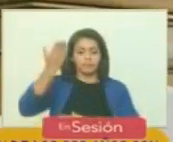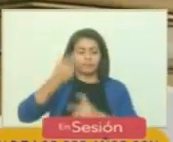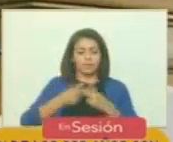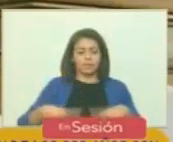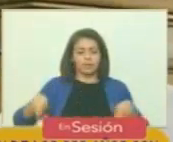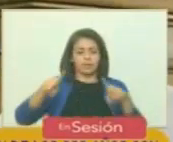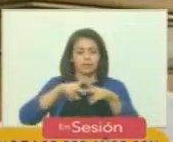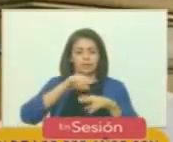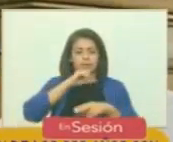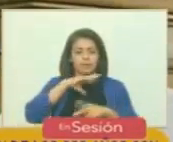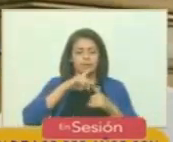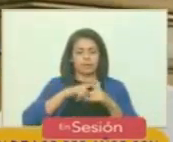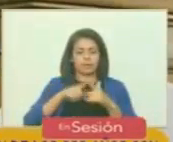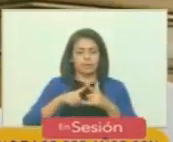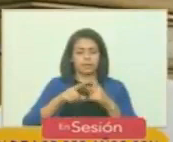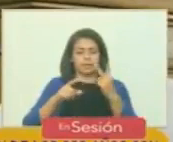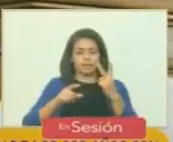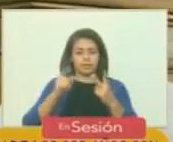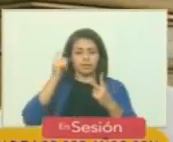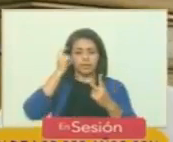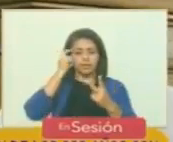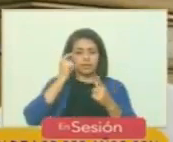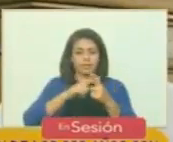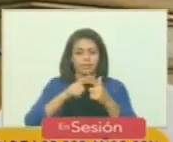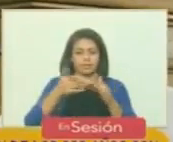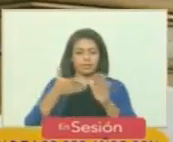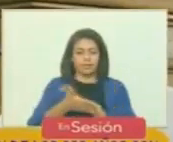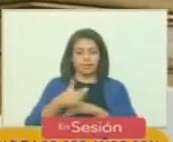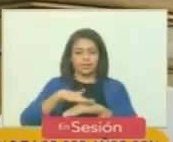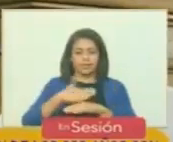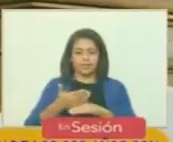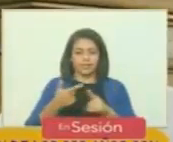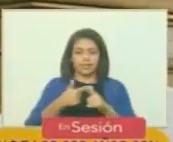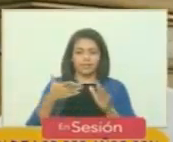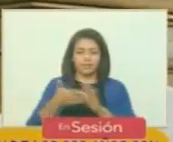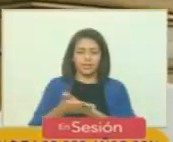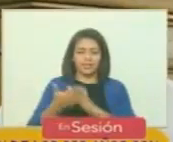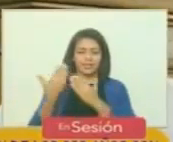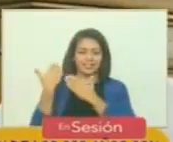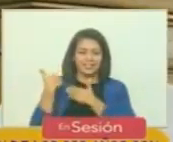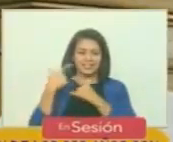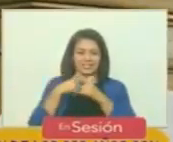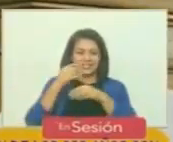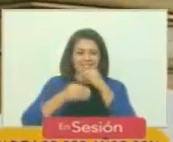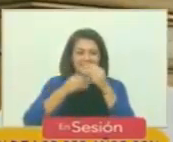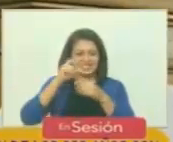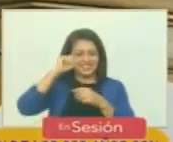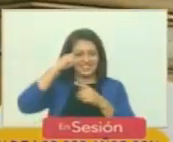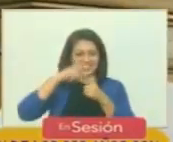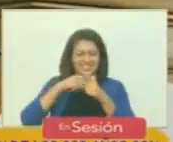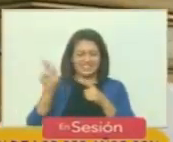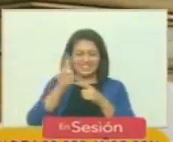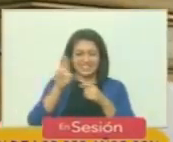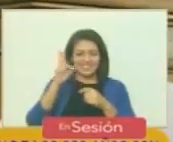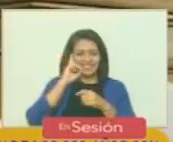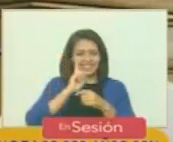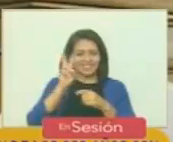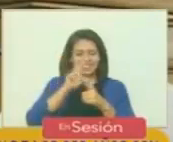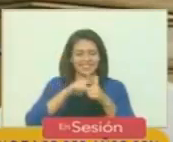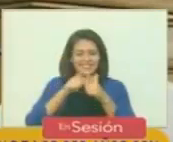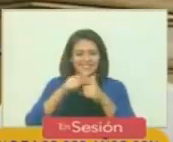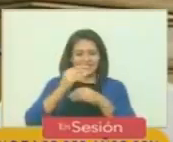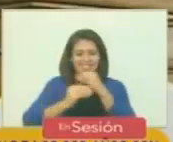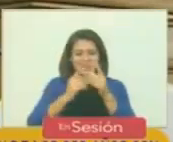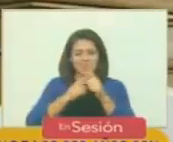valor histórico de estas dos fechas patrias y el significado que representa para la República Bolivariana de Venezuela la